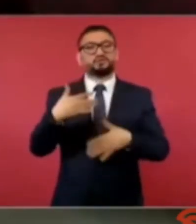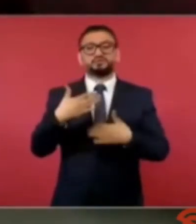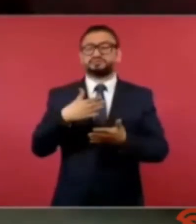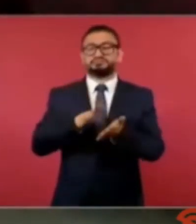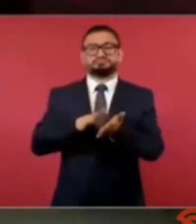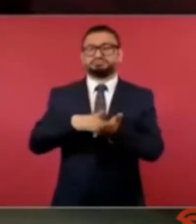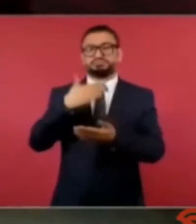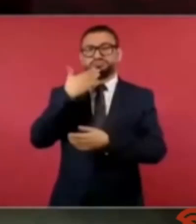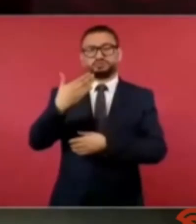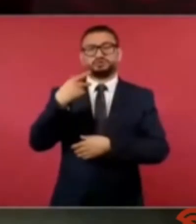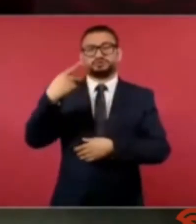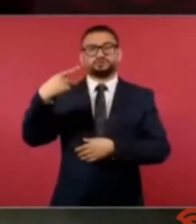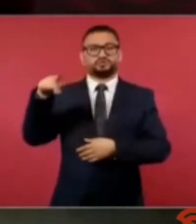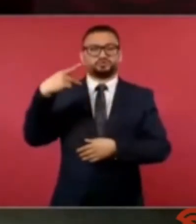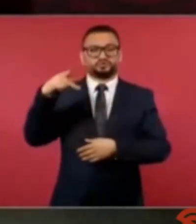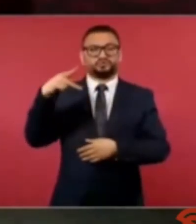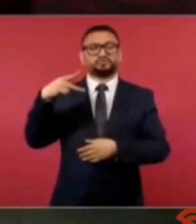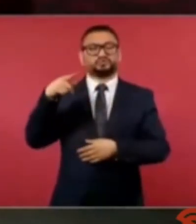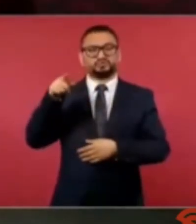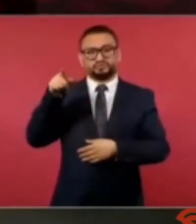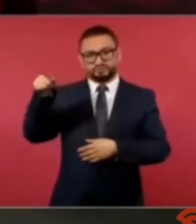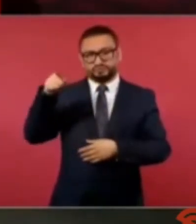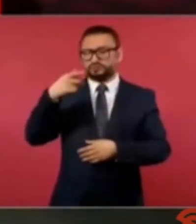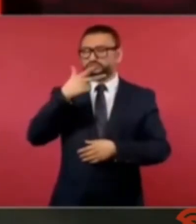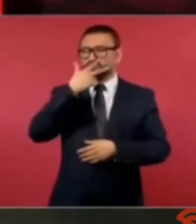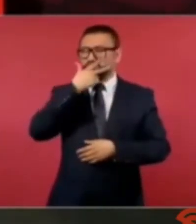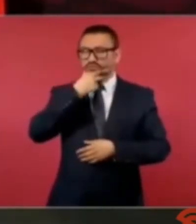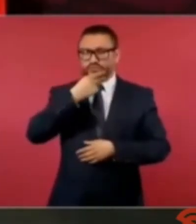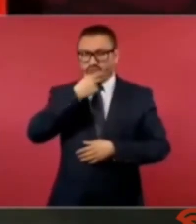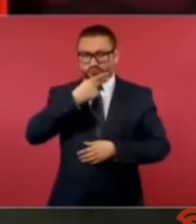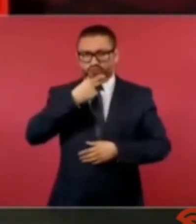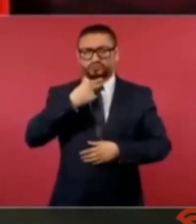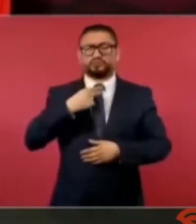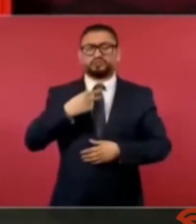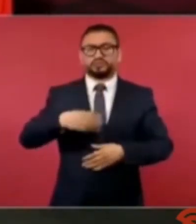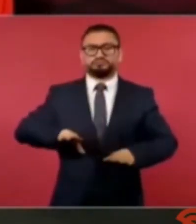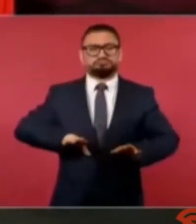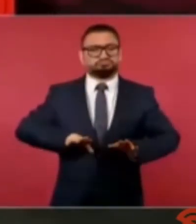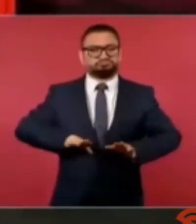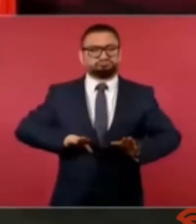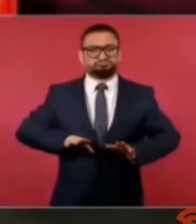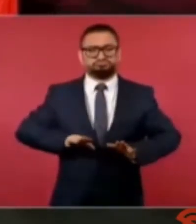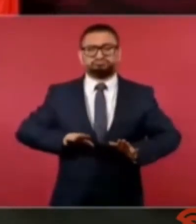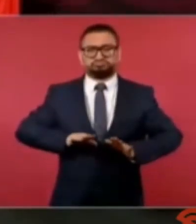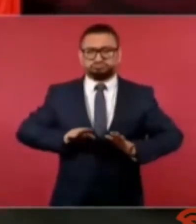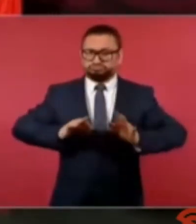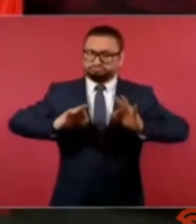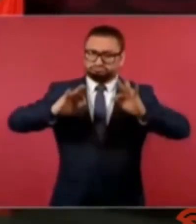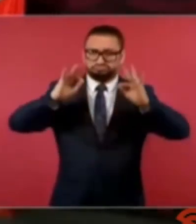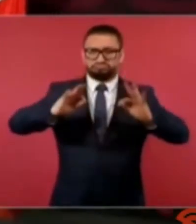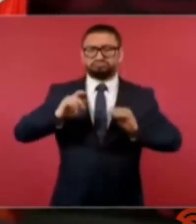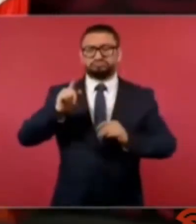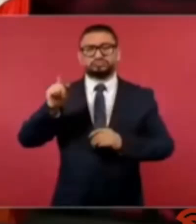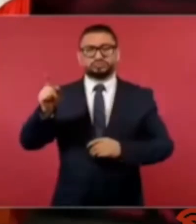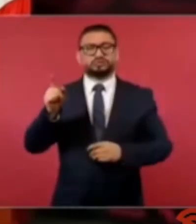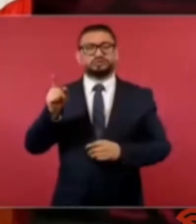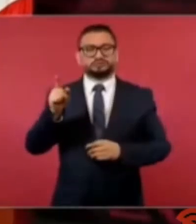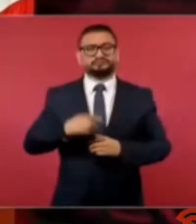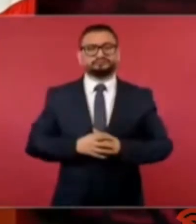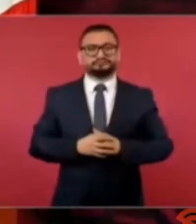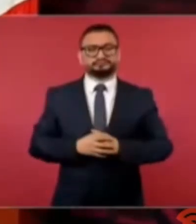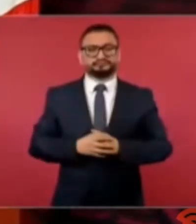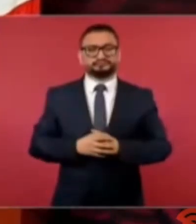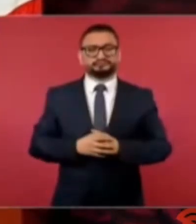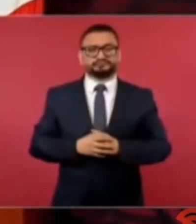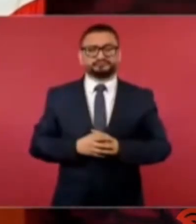de que es un nombre con convicciones y